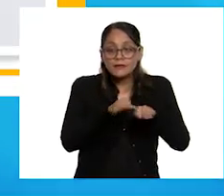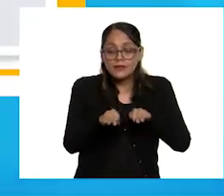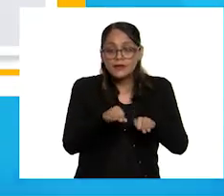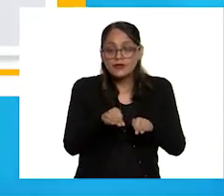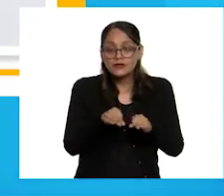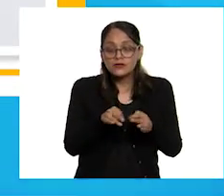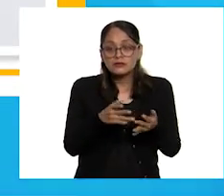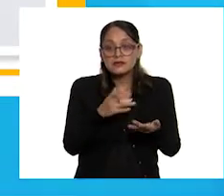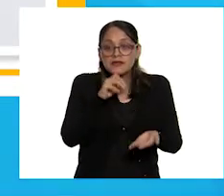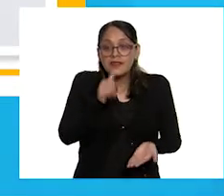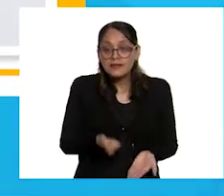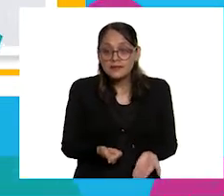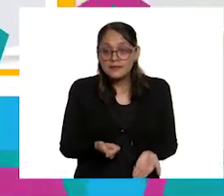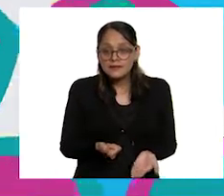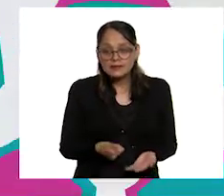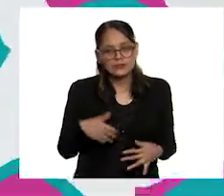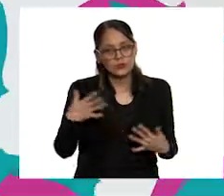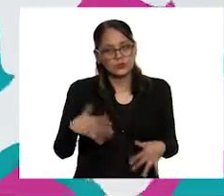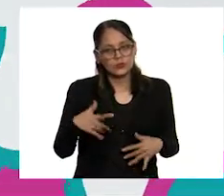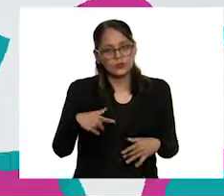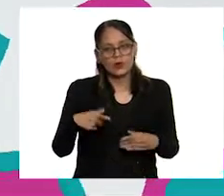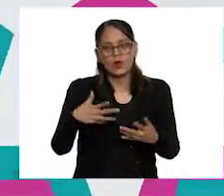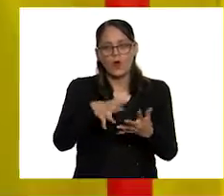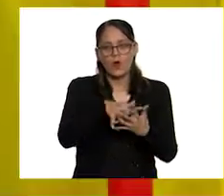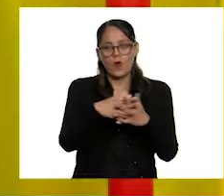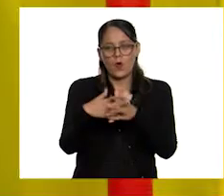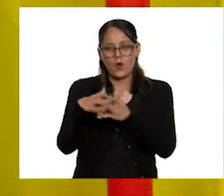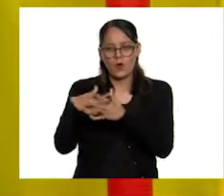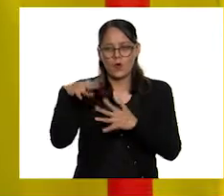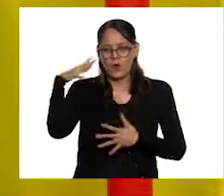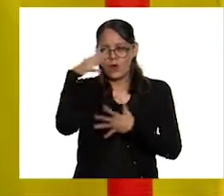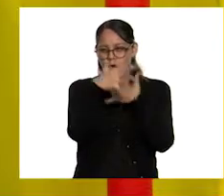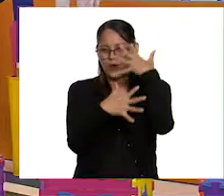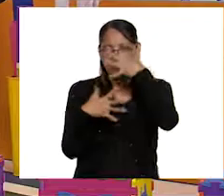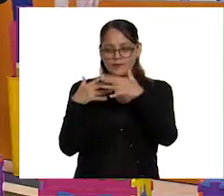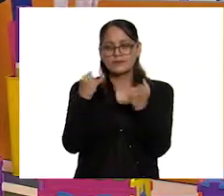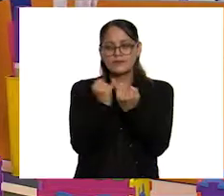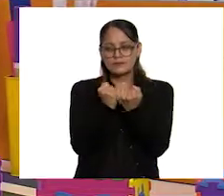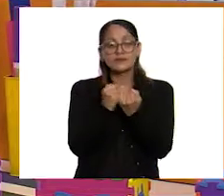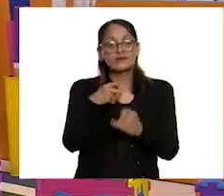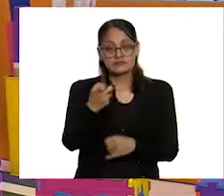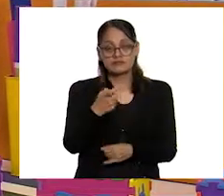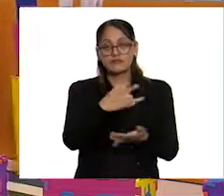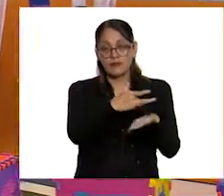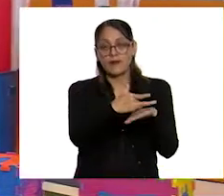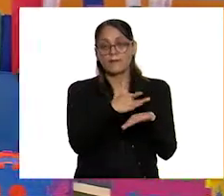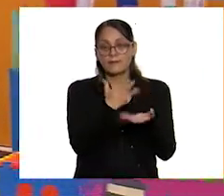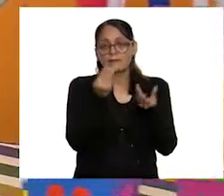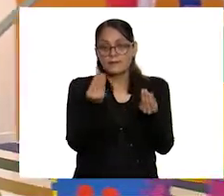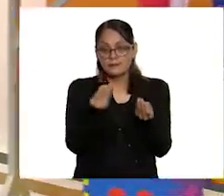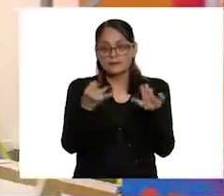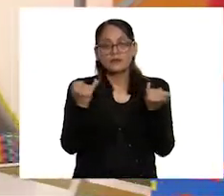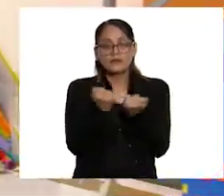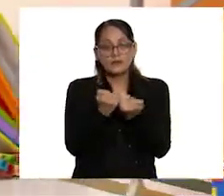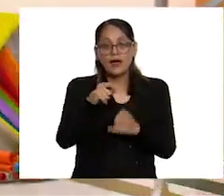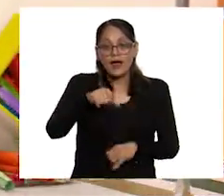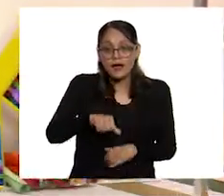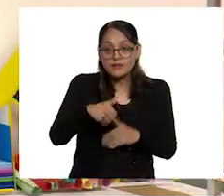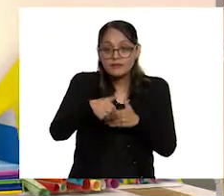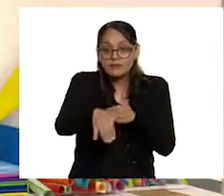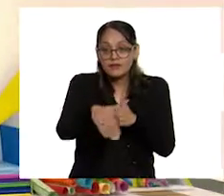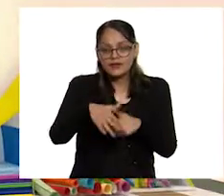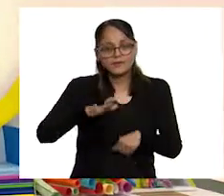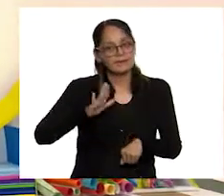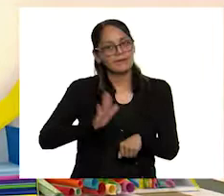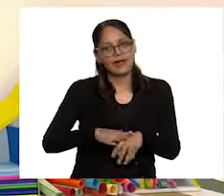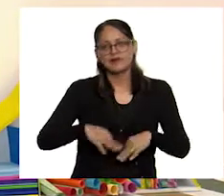ellos, imagínate el caos. Así es. Ellos son un gran apoyo. Así es. en esta época...